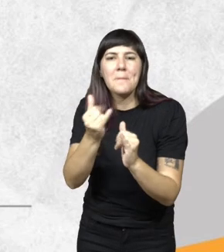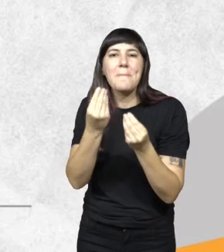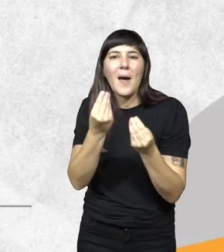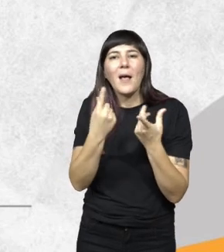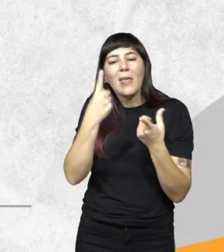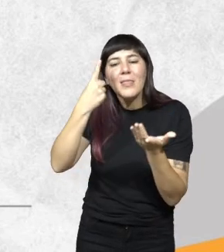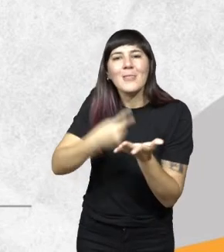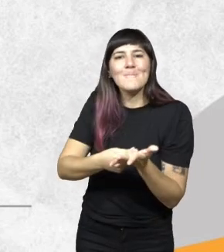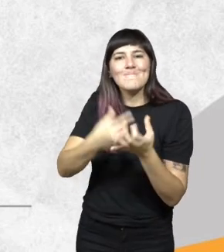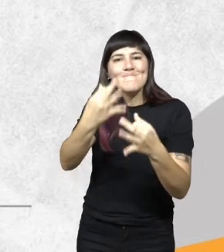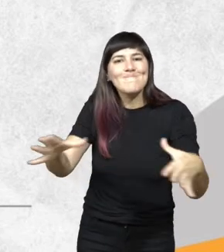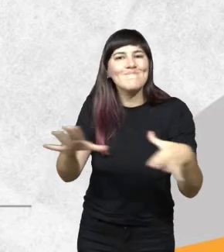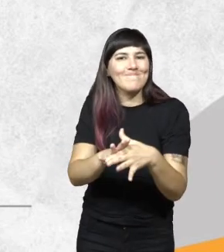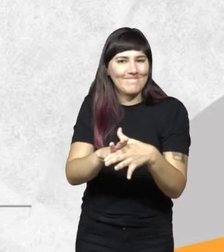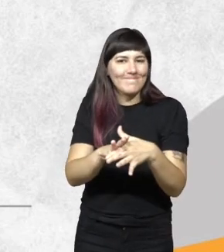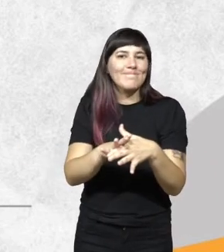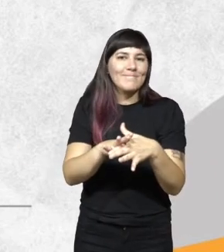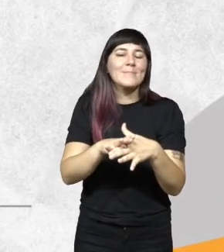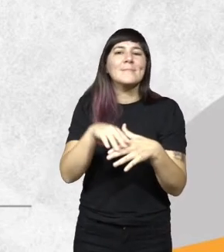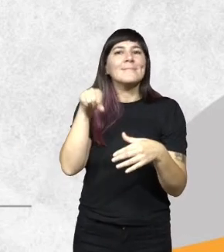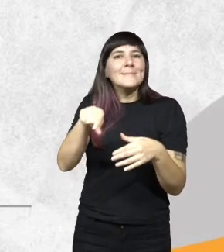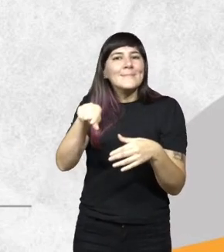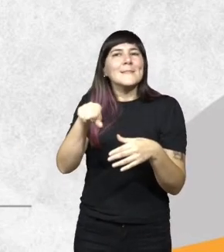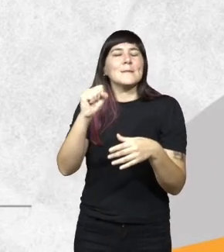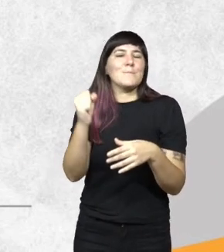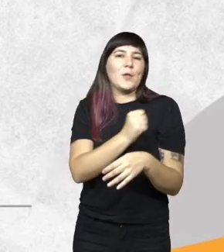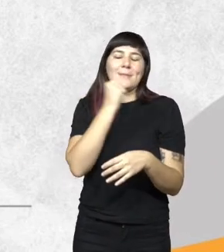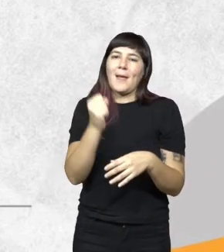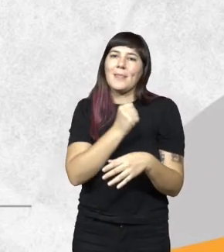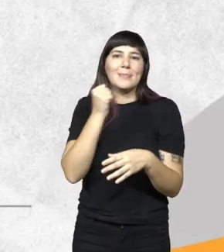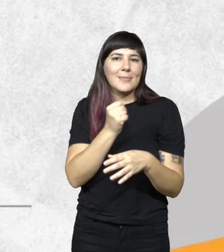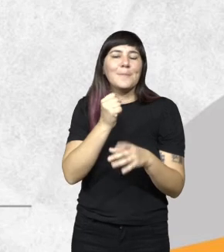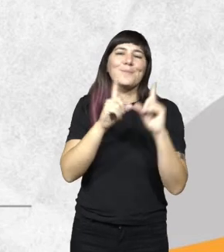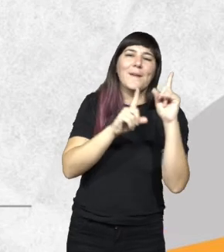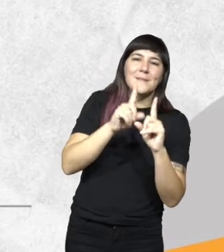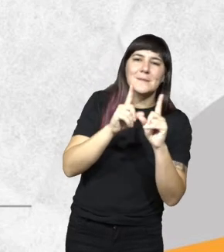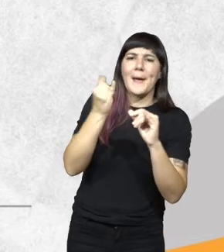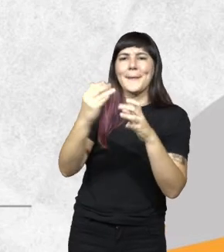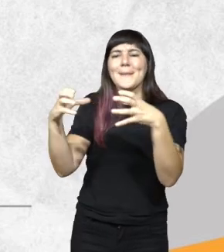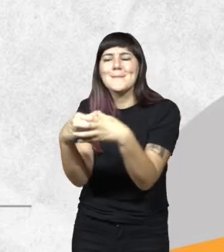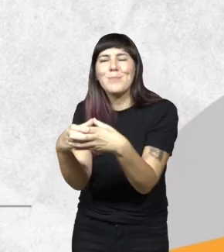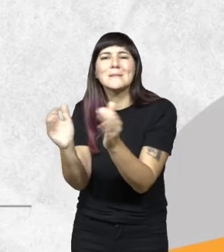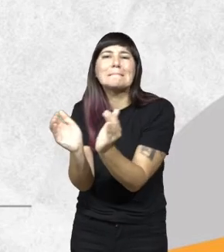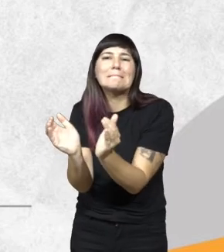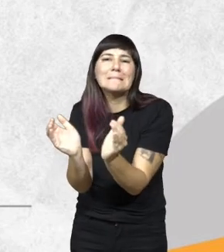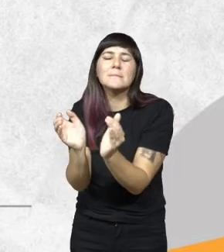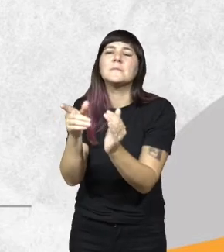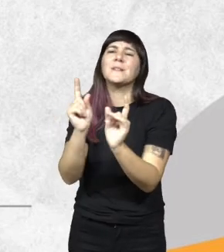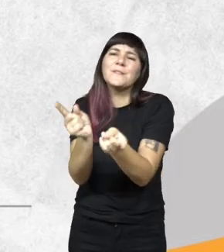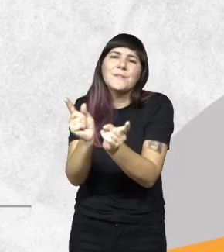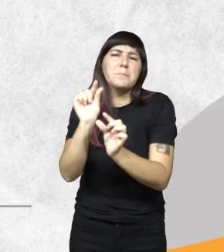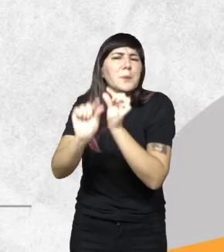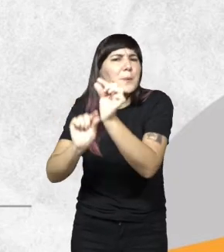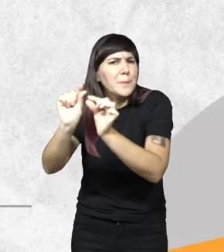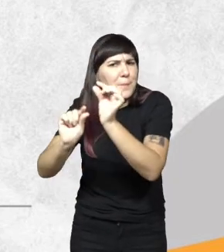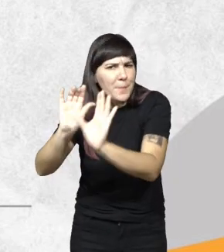decisiones mucho más acertadas. Y para eso es muy importante tener, a veces cuando tenemos equipos chicos, la perseverancia de ir de a